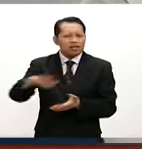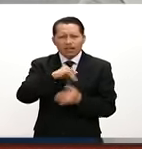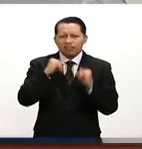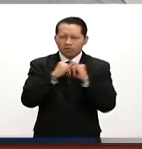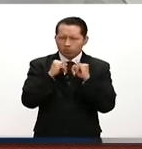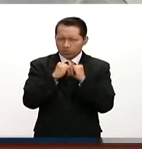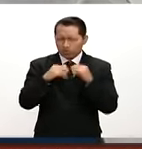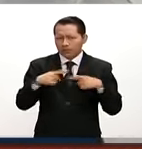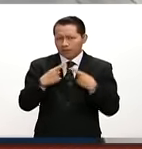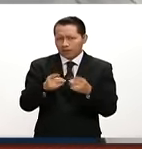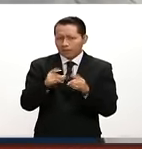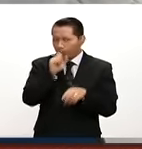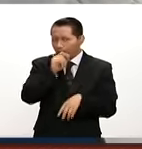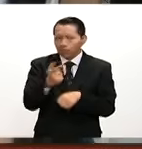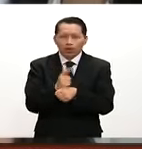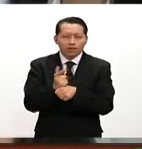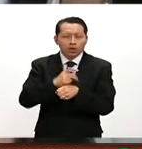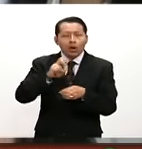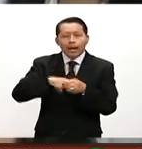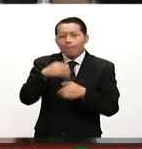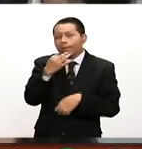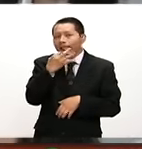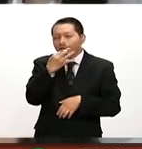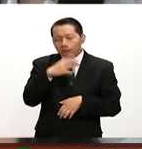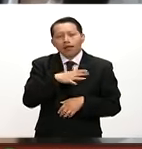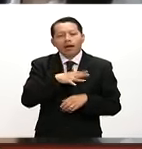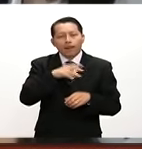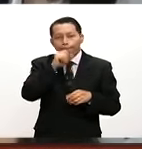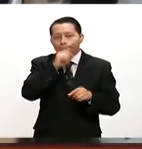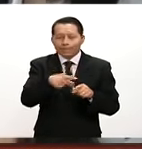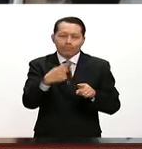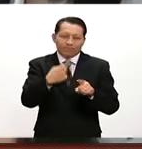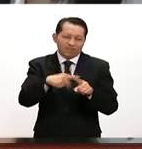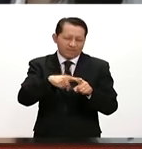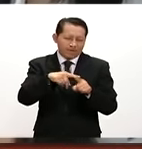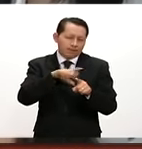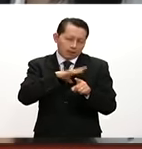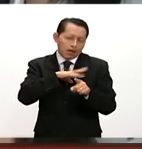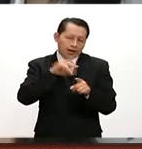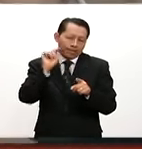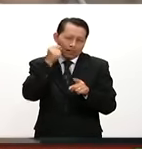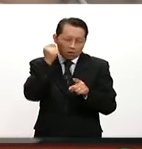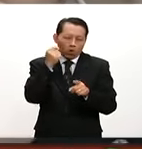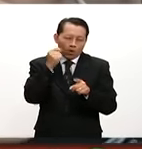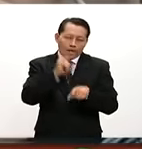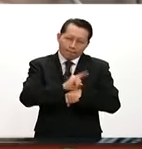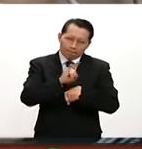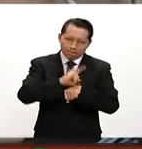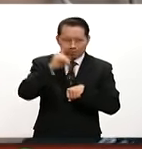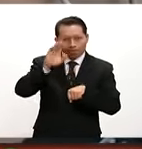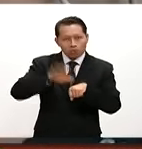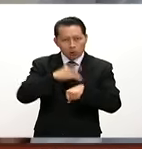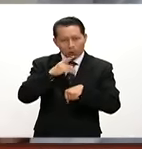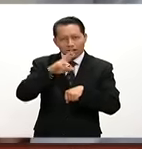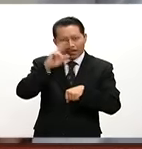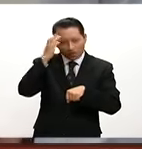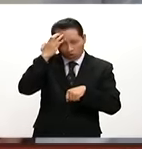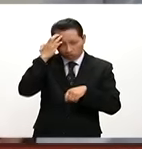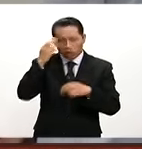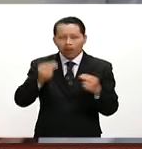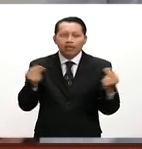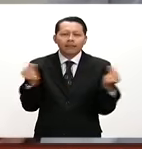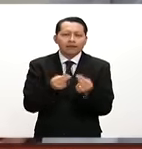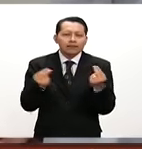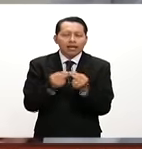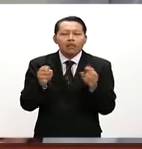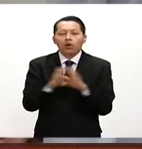oferten la licenciatura de medicina cuentan con equipamientos de este tipo precisamente porque se reconoce la necesidad incluso